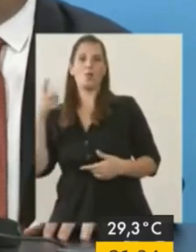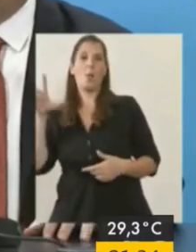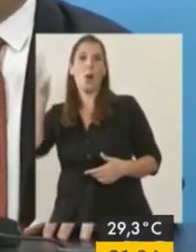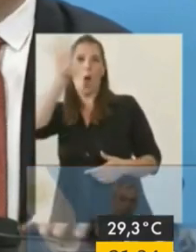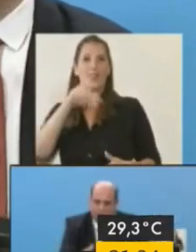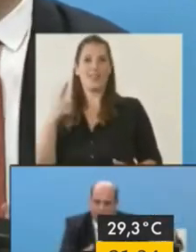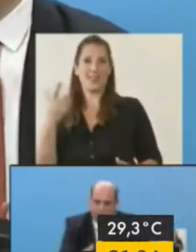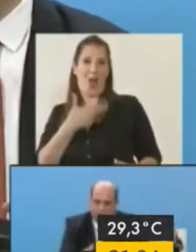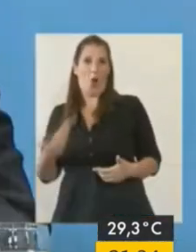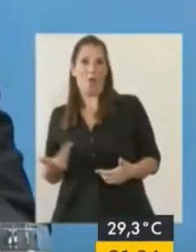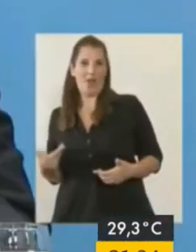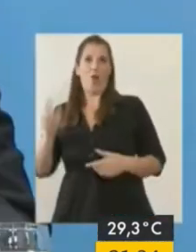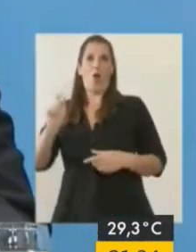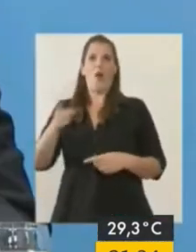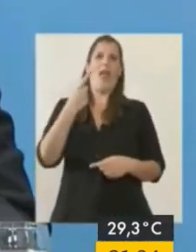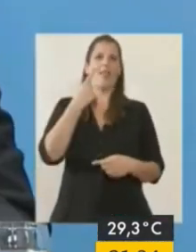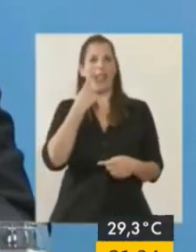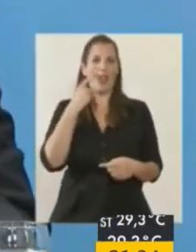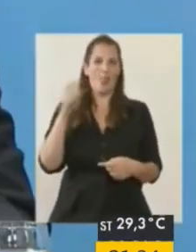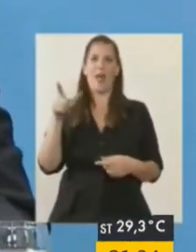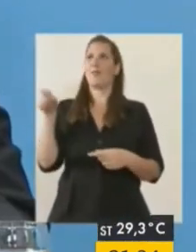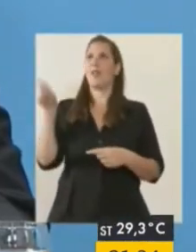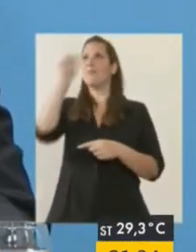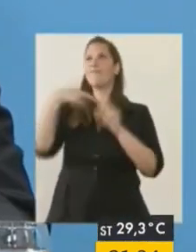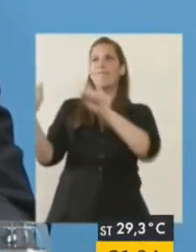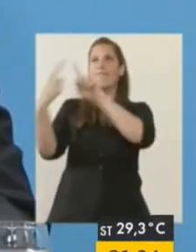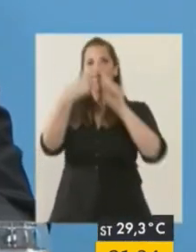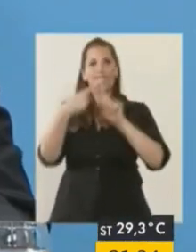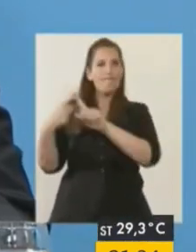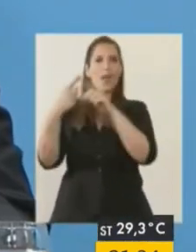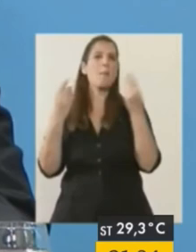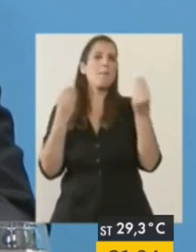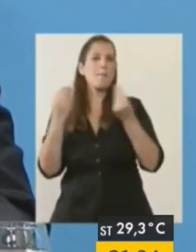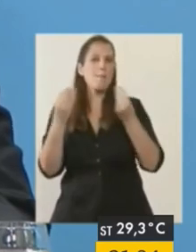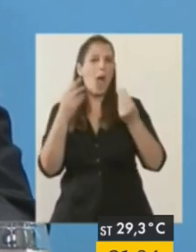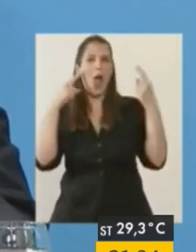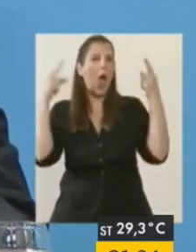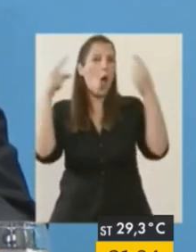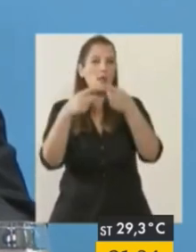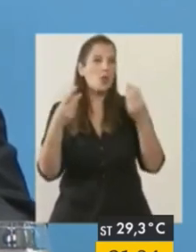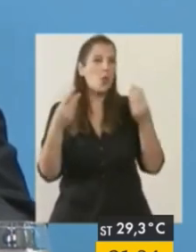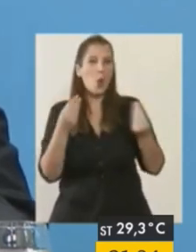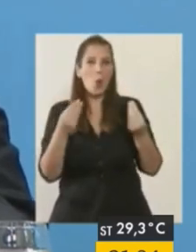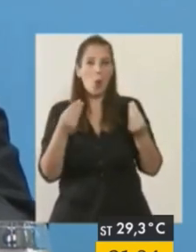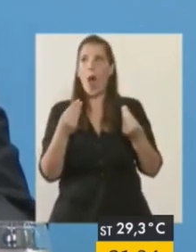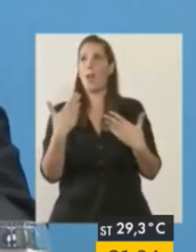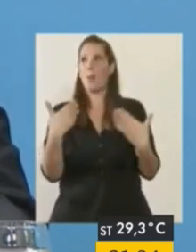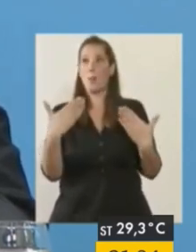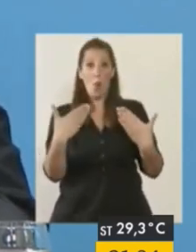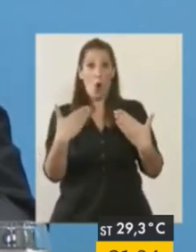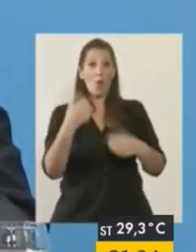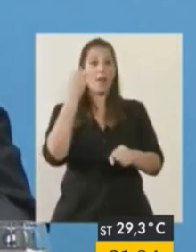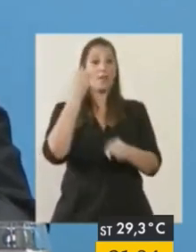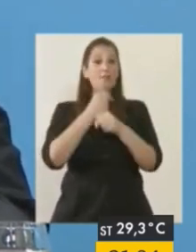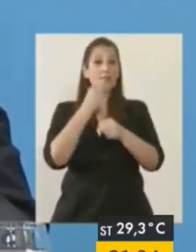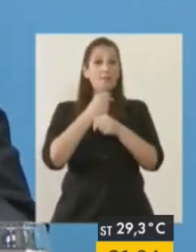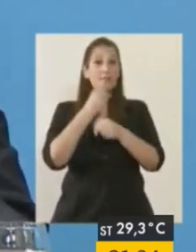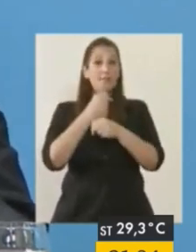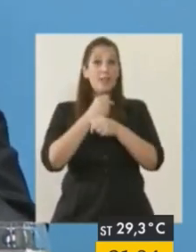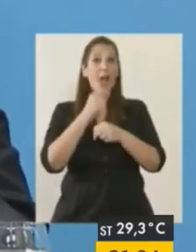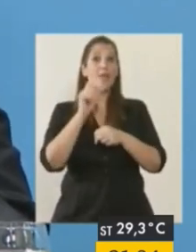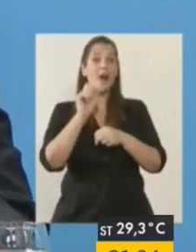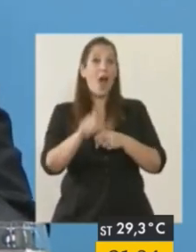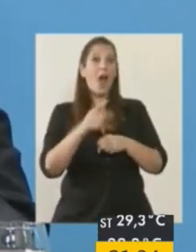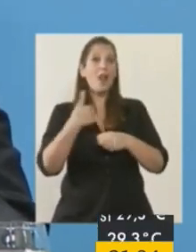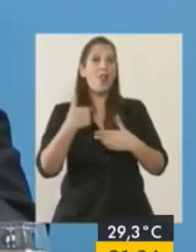legisladores, a los efectos de poder optimizar los recursos y poder brindar una